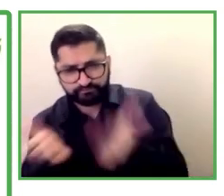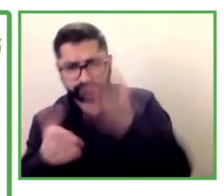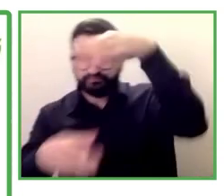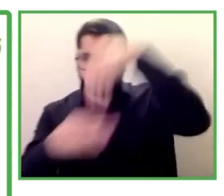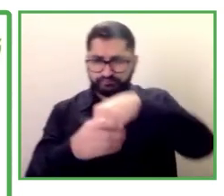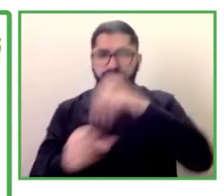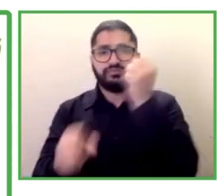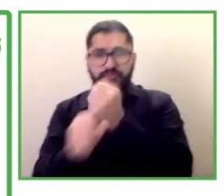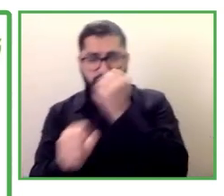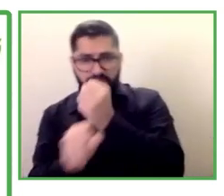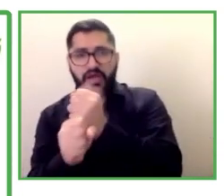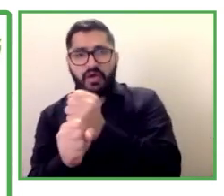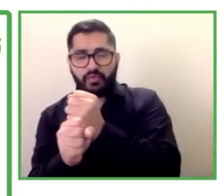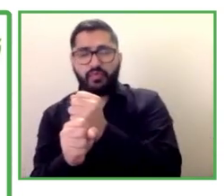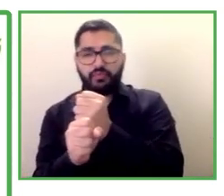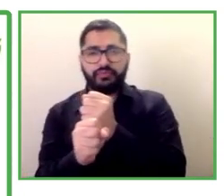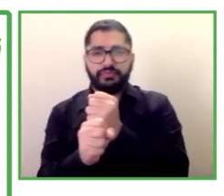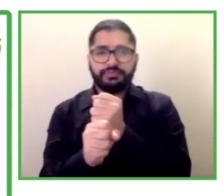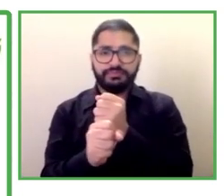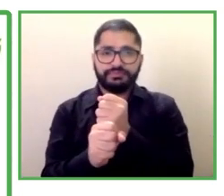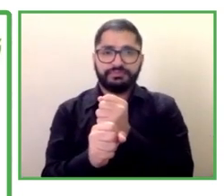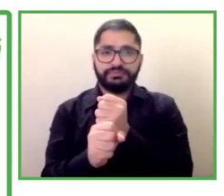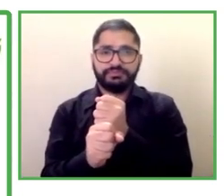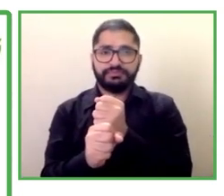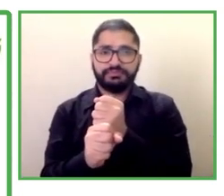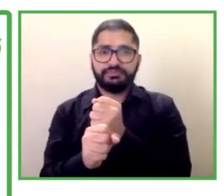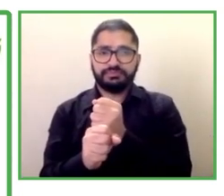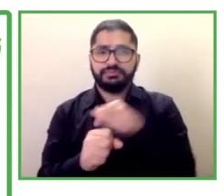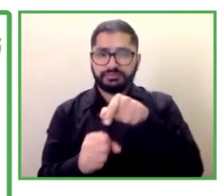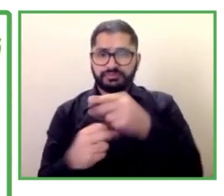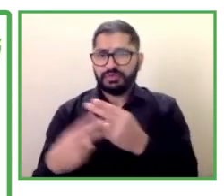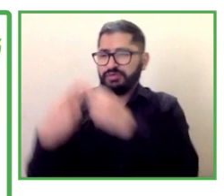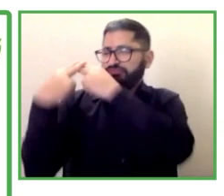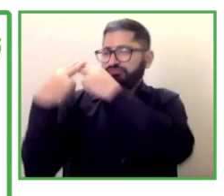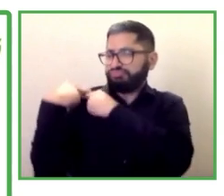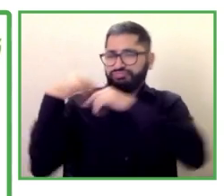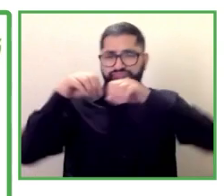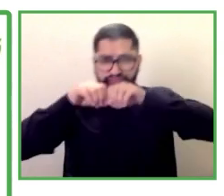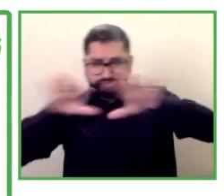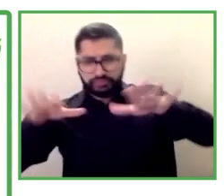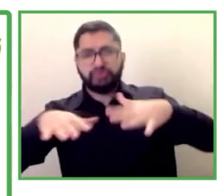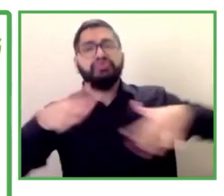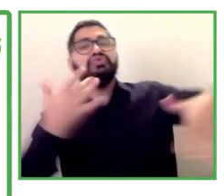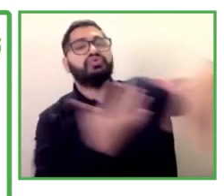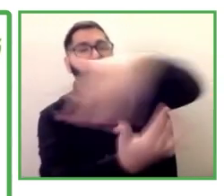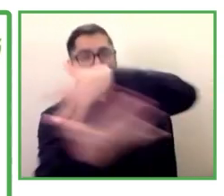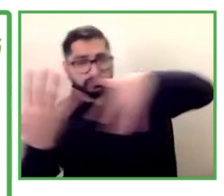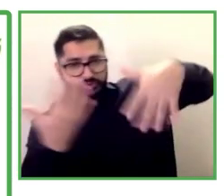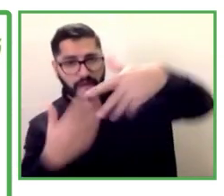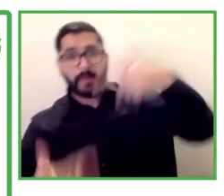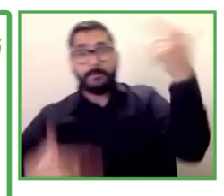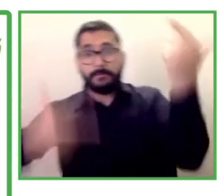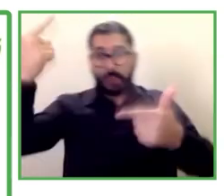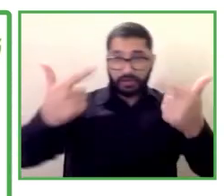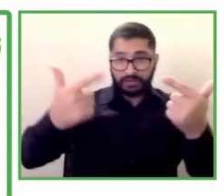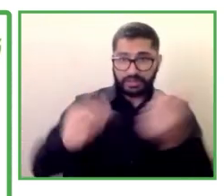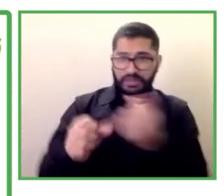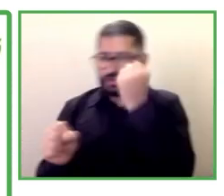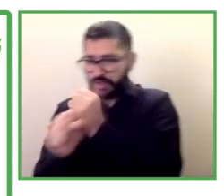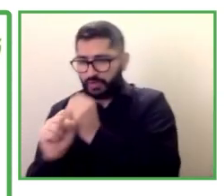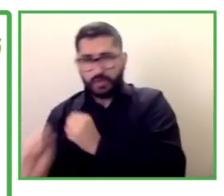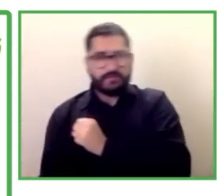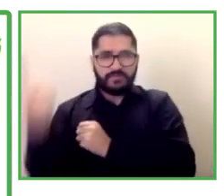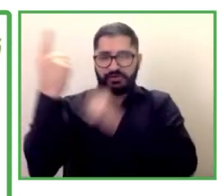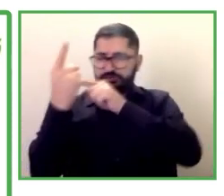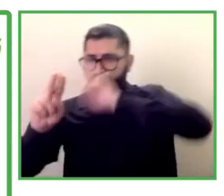contratación pública socialmente responsable en esta política hemos trabajado principalmente en la elaboración de la normativa que regula